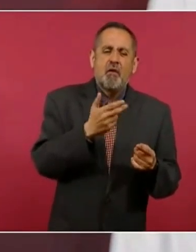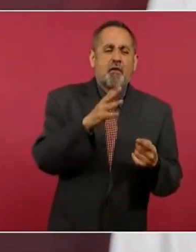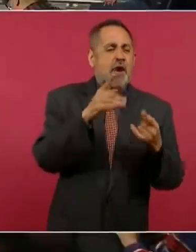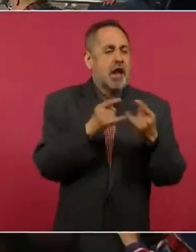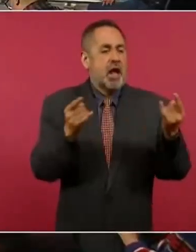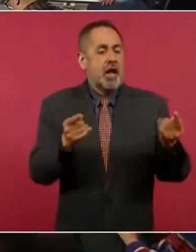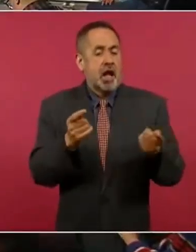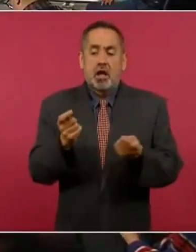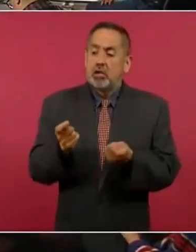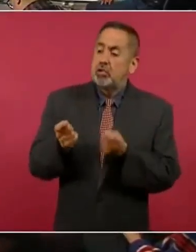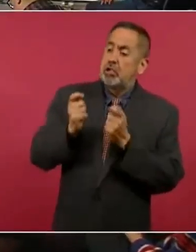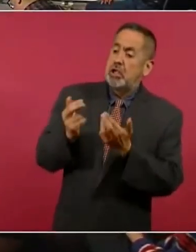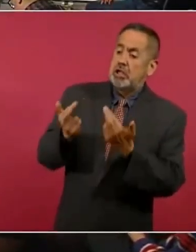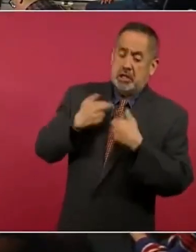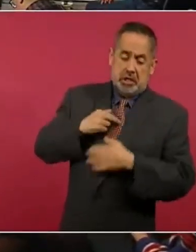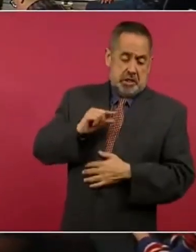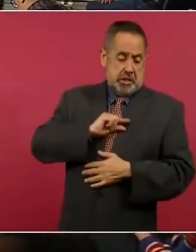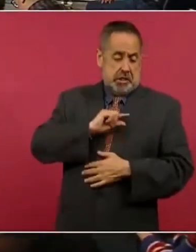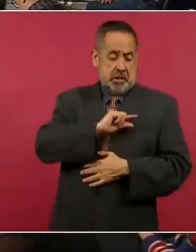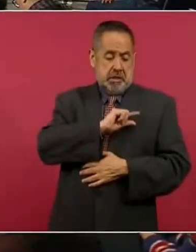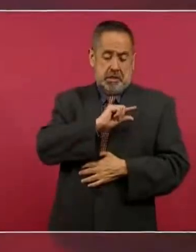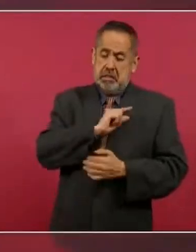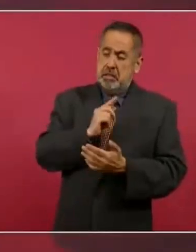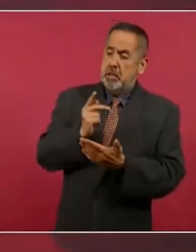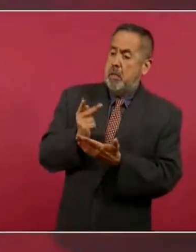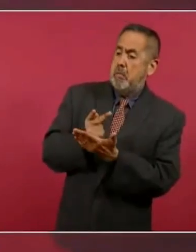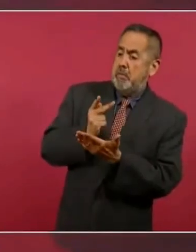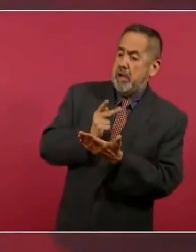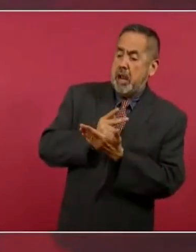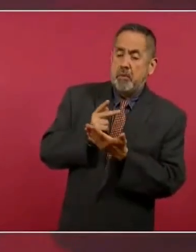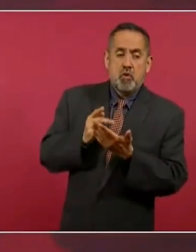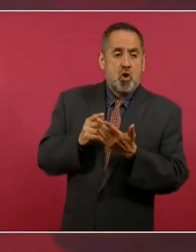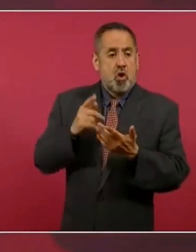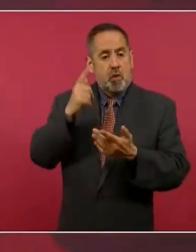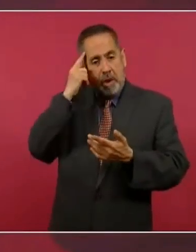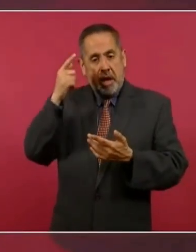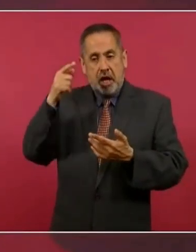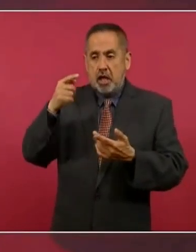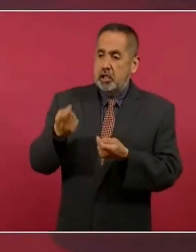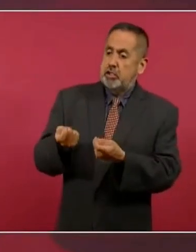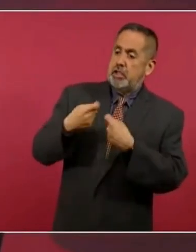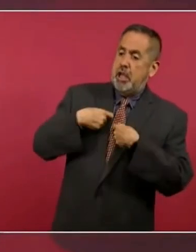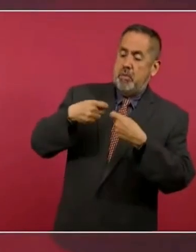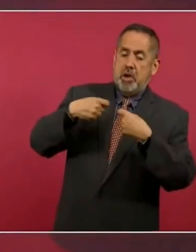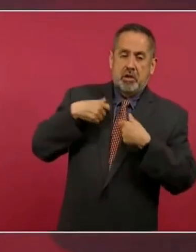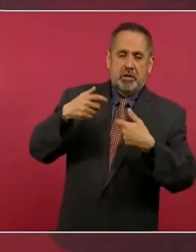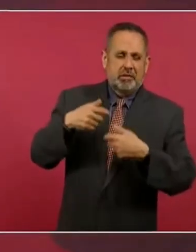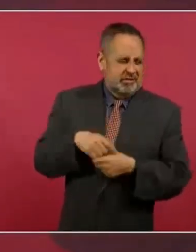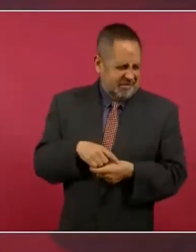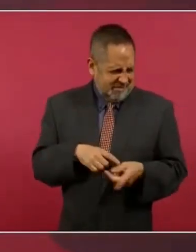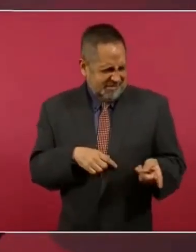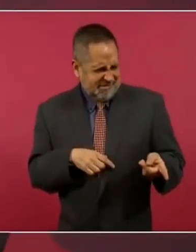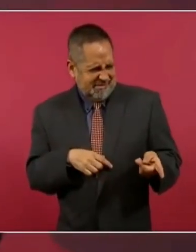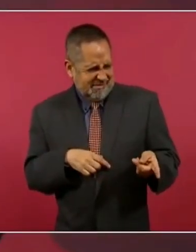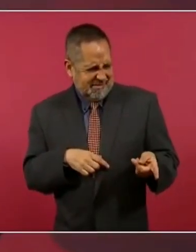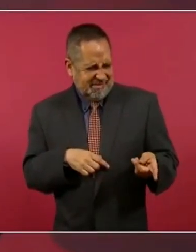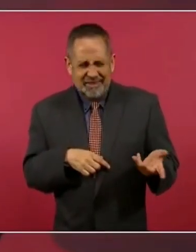decoraciones títulos como si fuese una